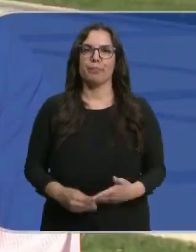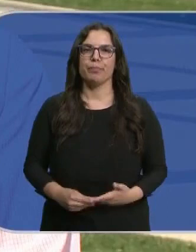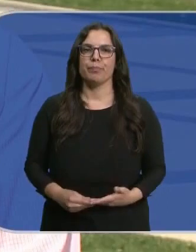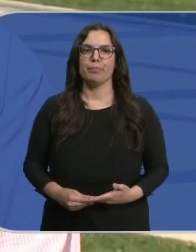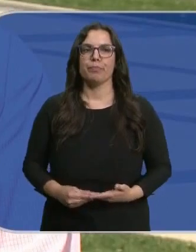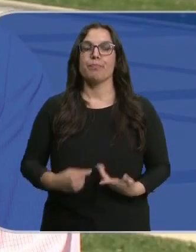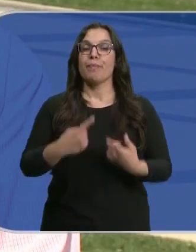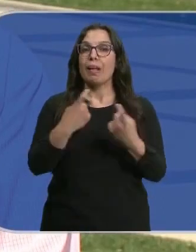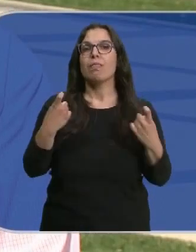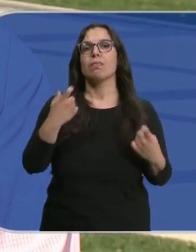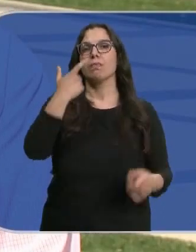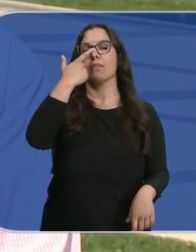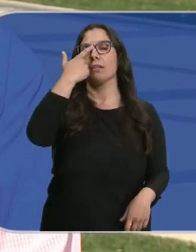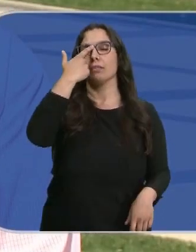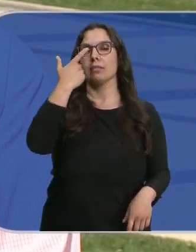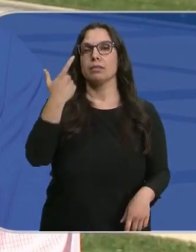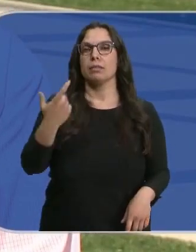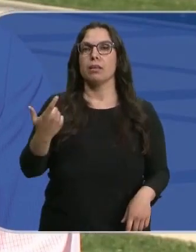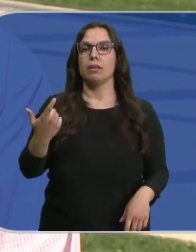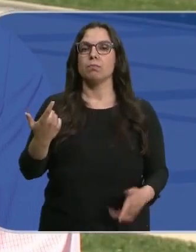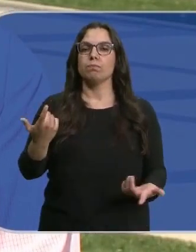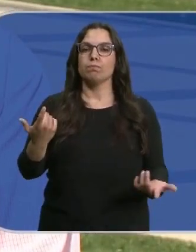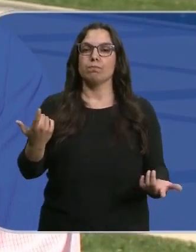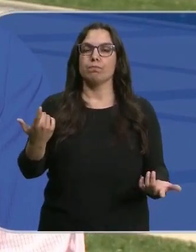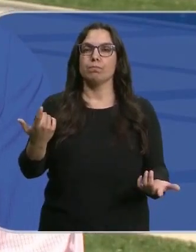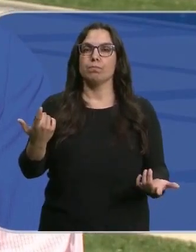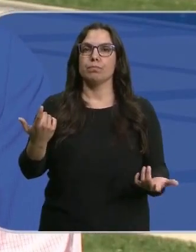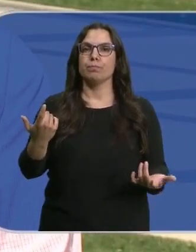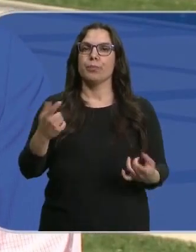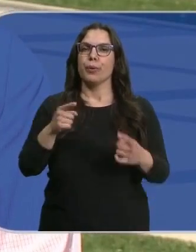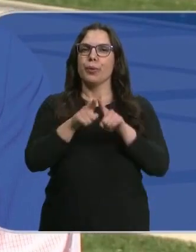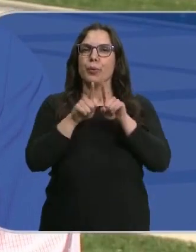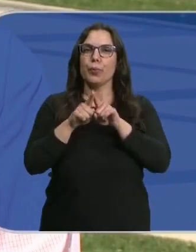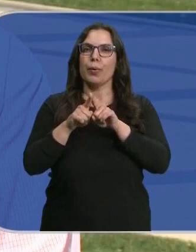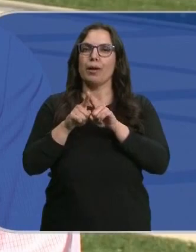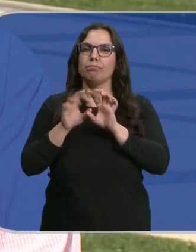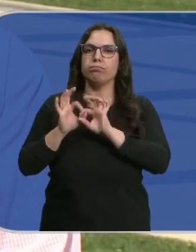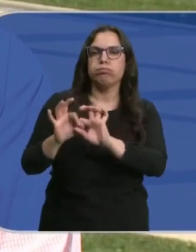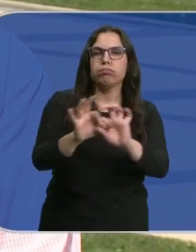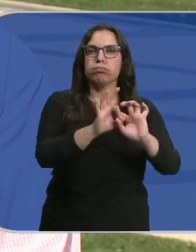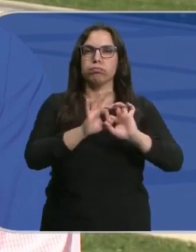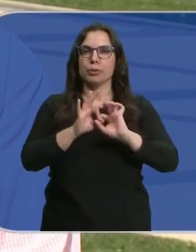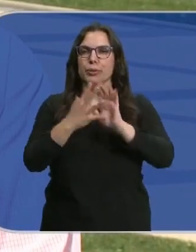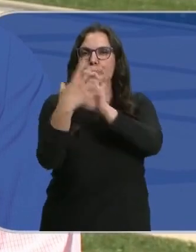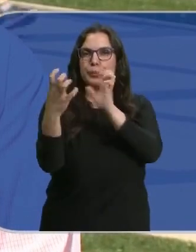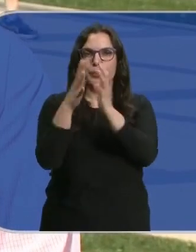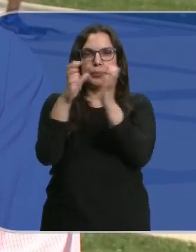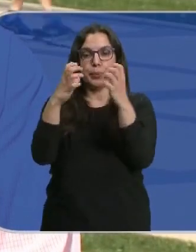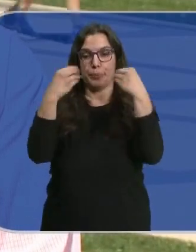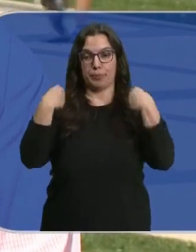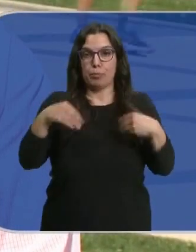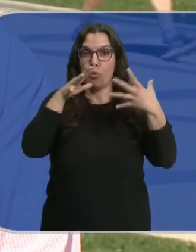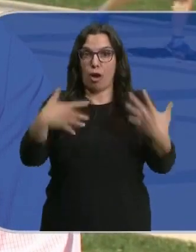Es necesario estar en una sintonía, una onda en la que estamos ahora mismo